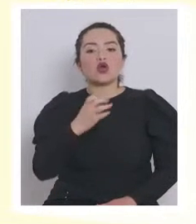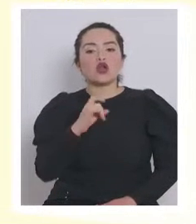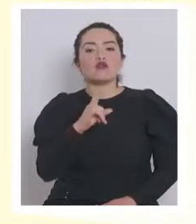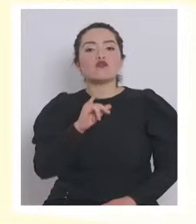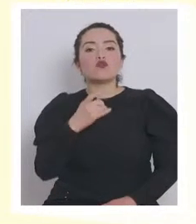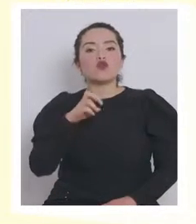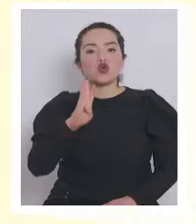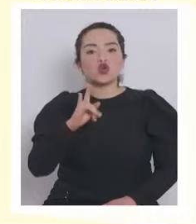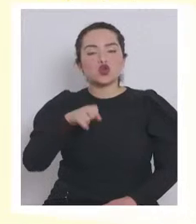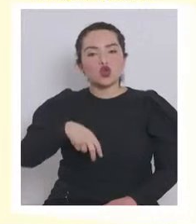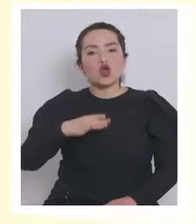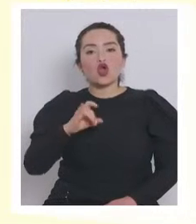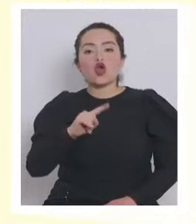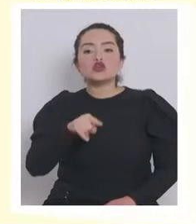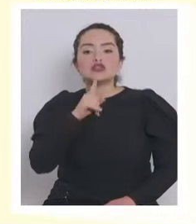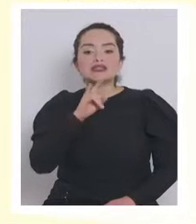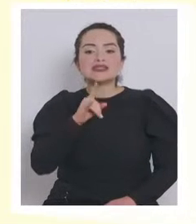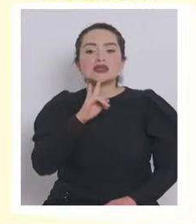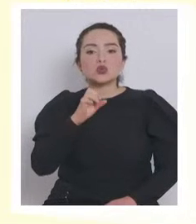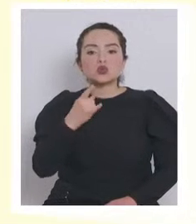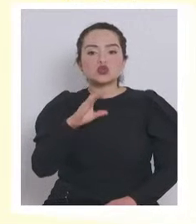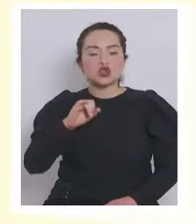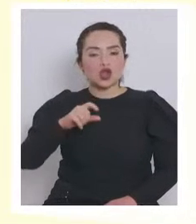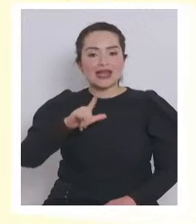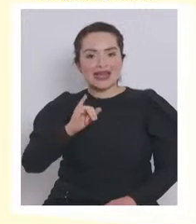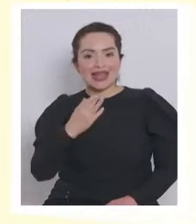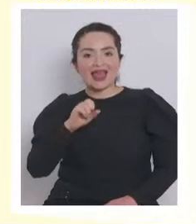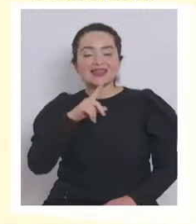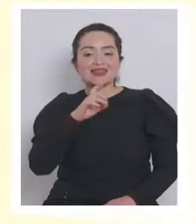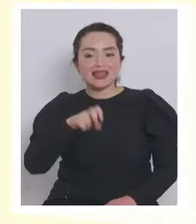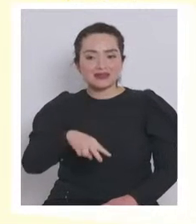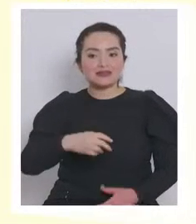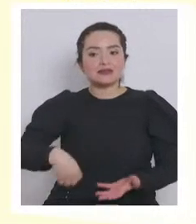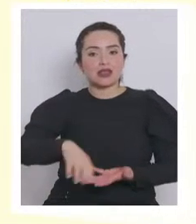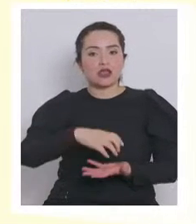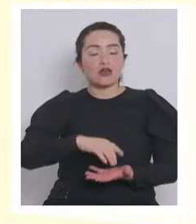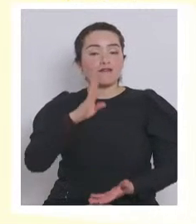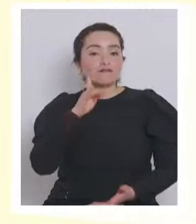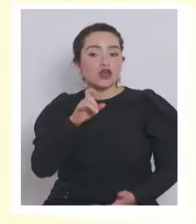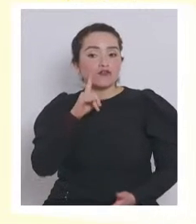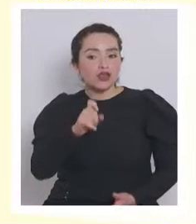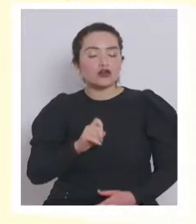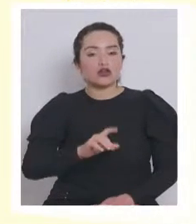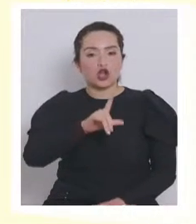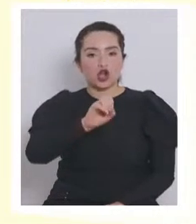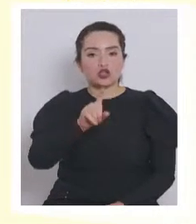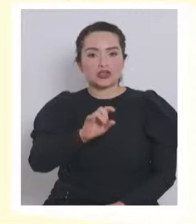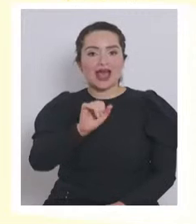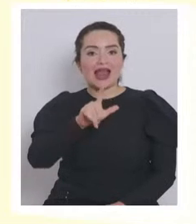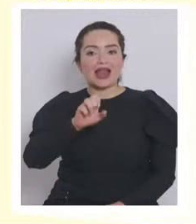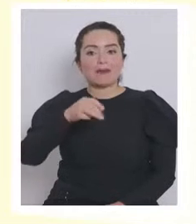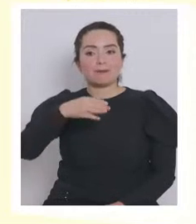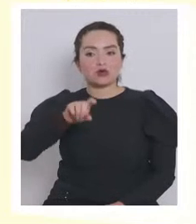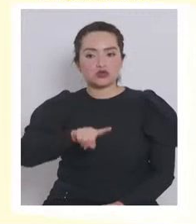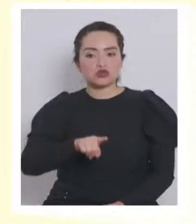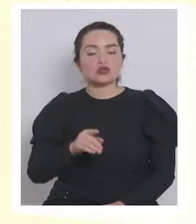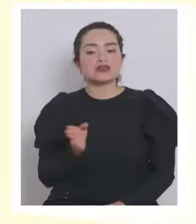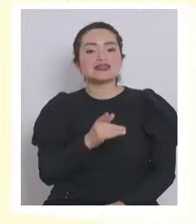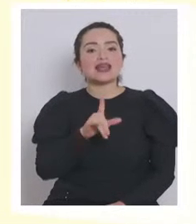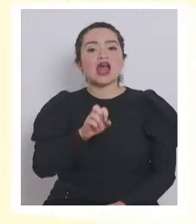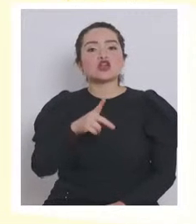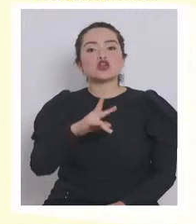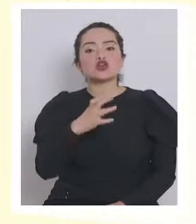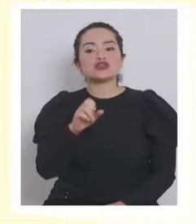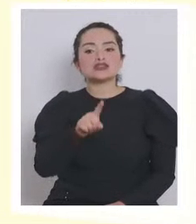Constitución y Licantén. En la región de Vío Vío, Los Álamos, San Rosento y